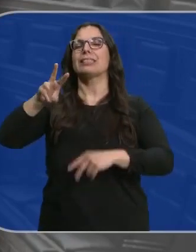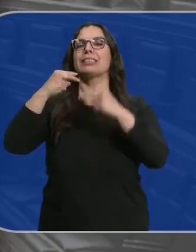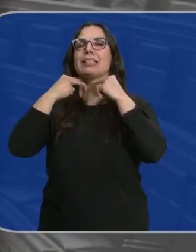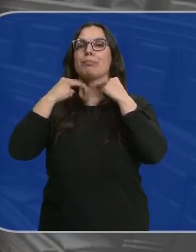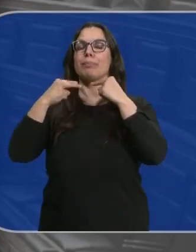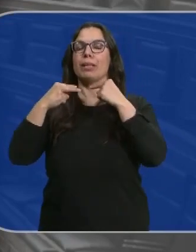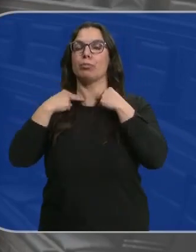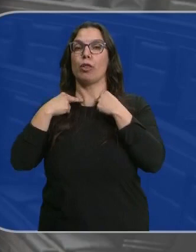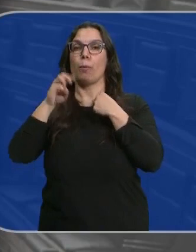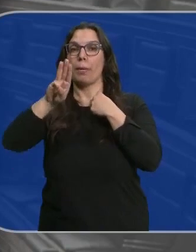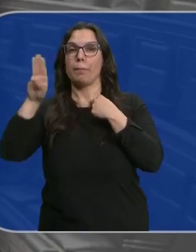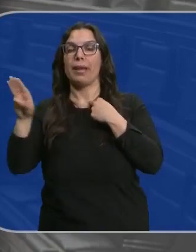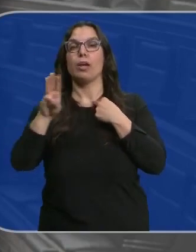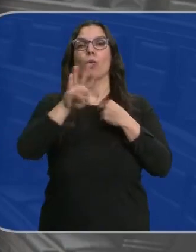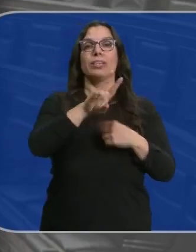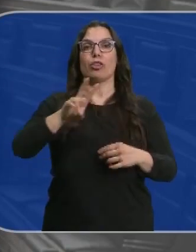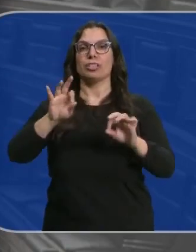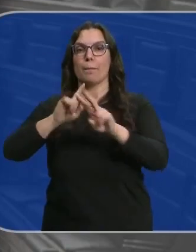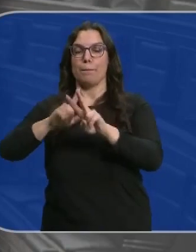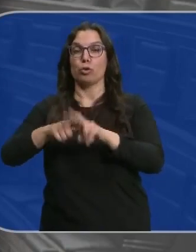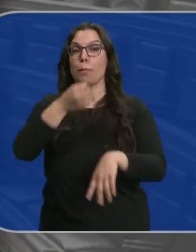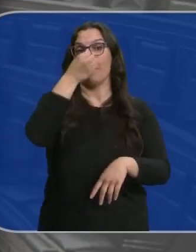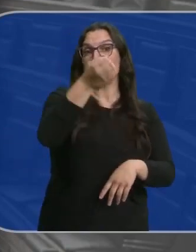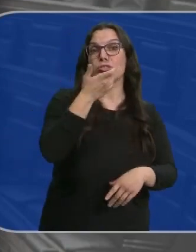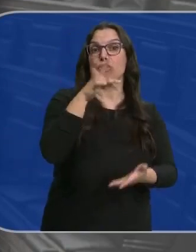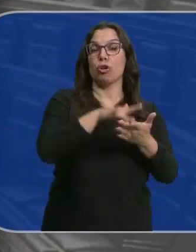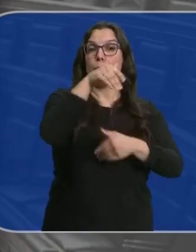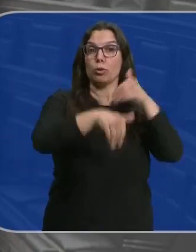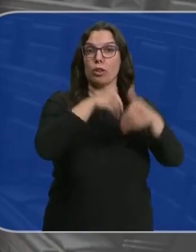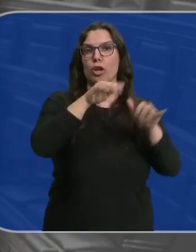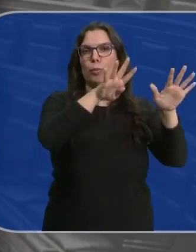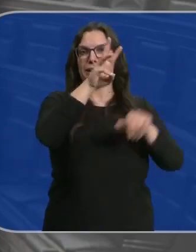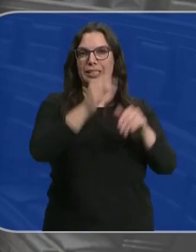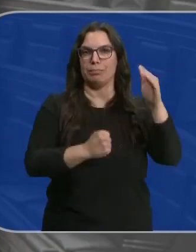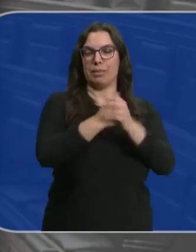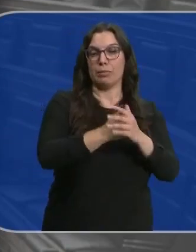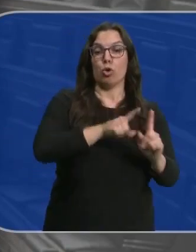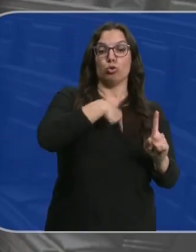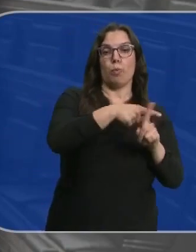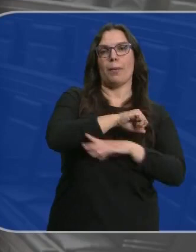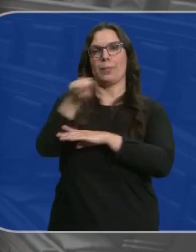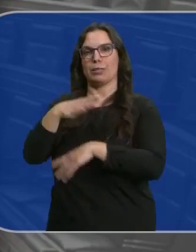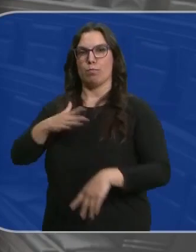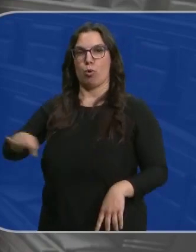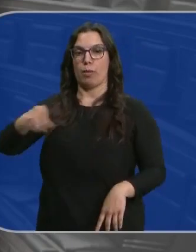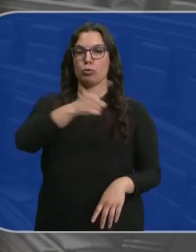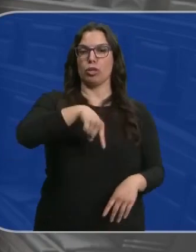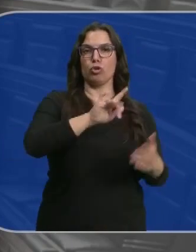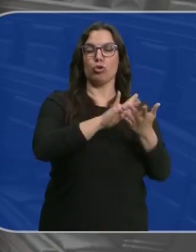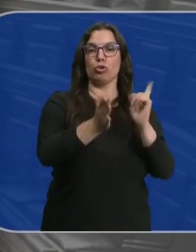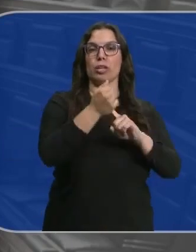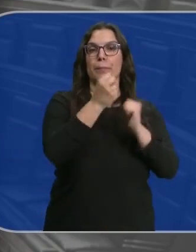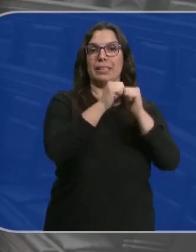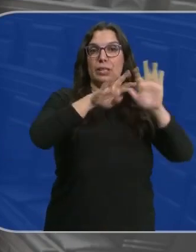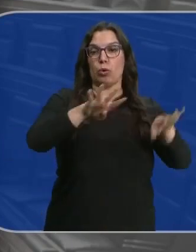42 de Vox. El PSOE se quedaría con un máximo de 93 escaños. Sumar superaría a Podemos. Los de Yolanda Díaz se quedarían con